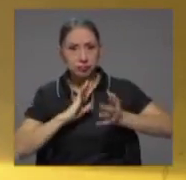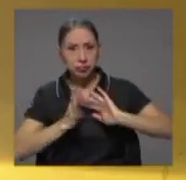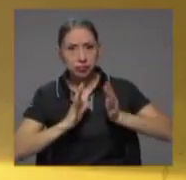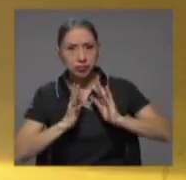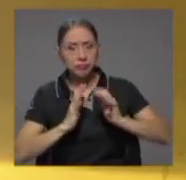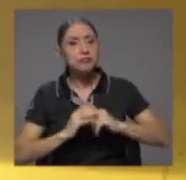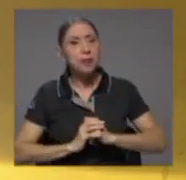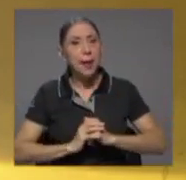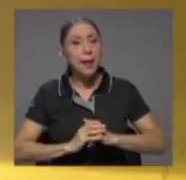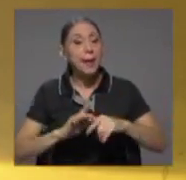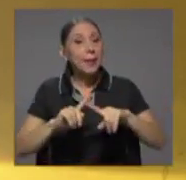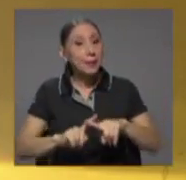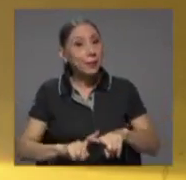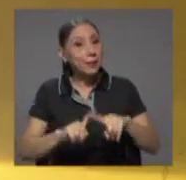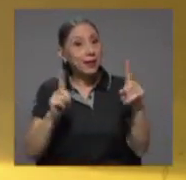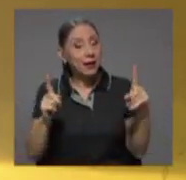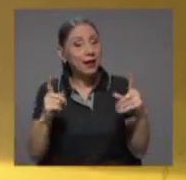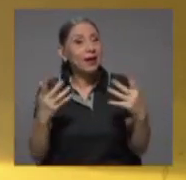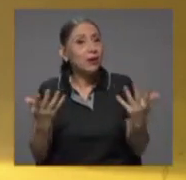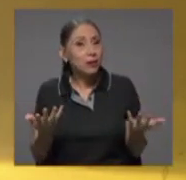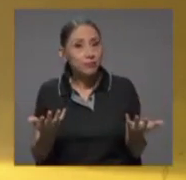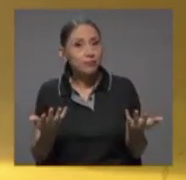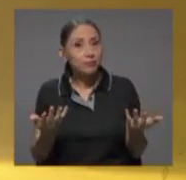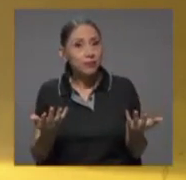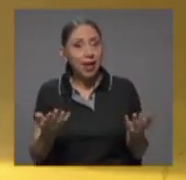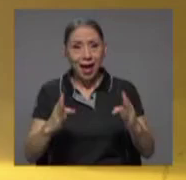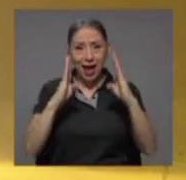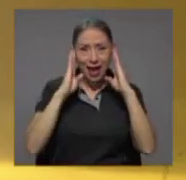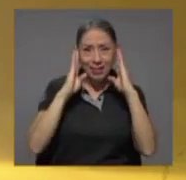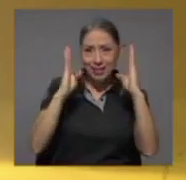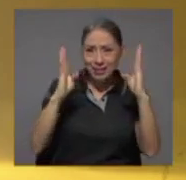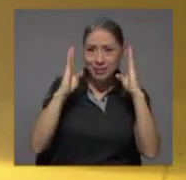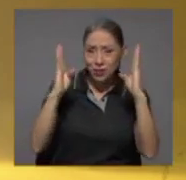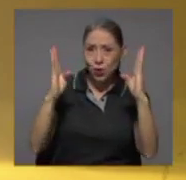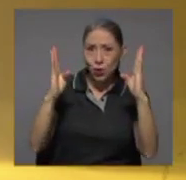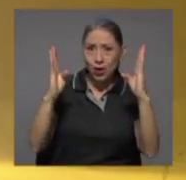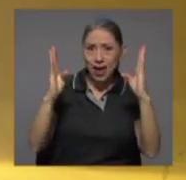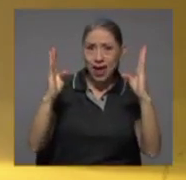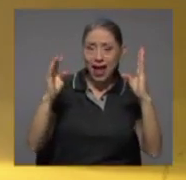atención a la estructura de edades,